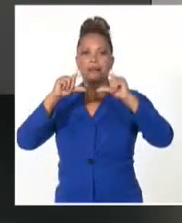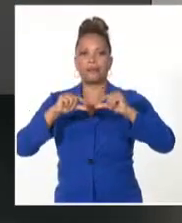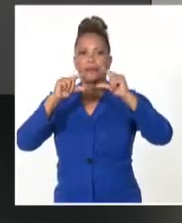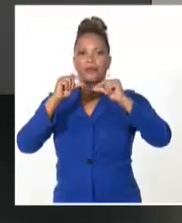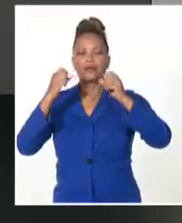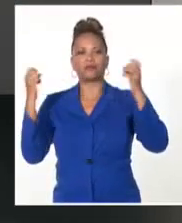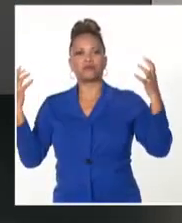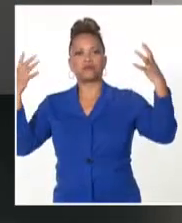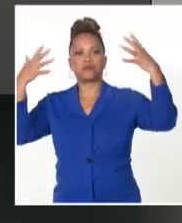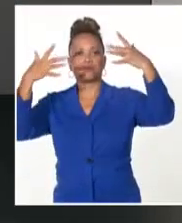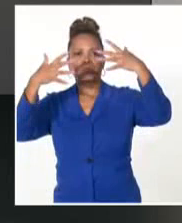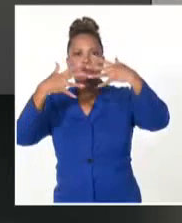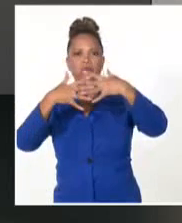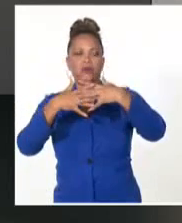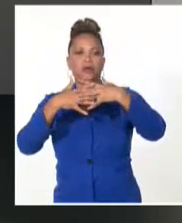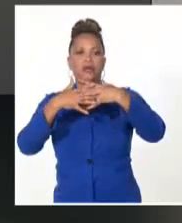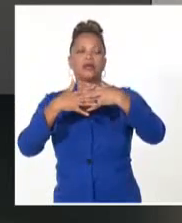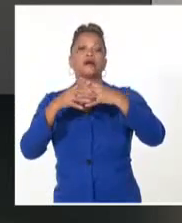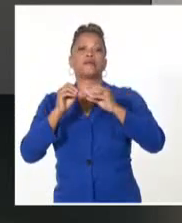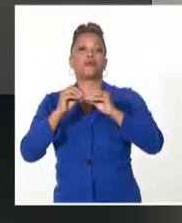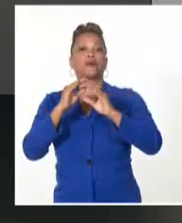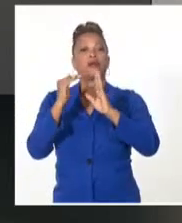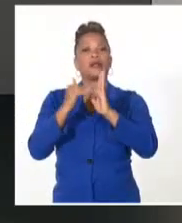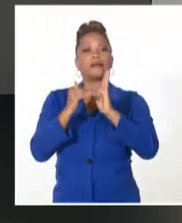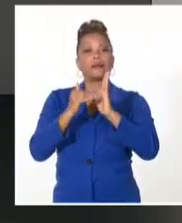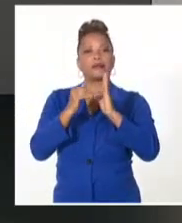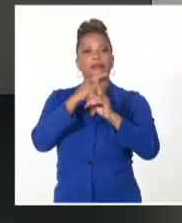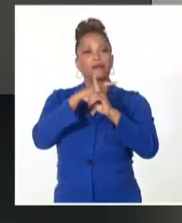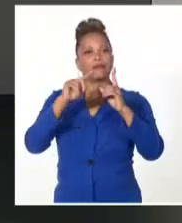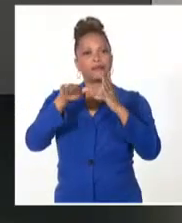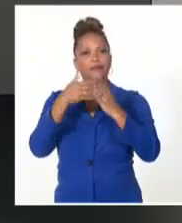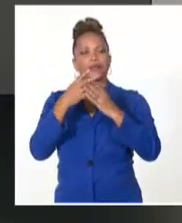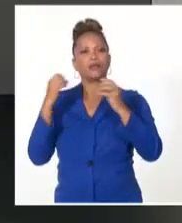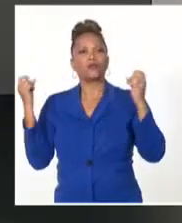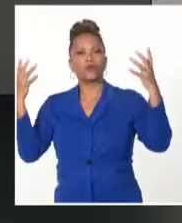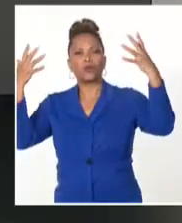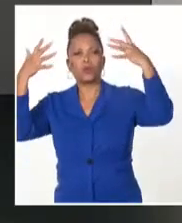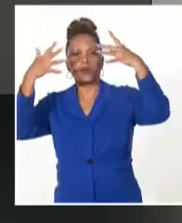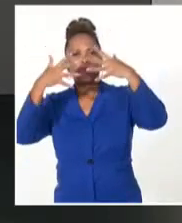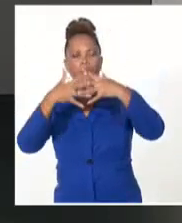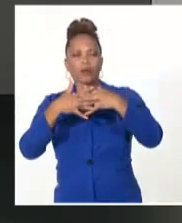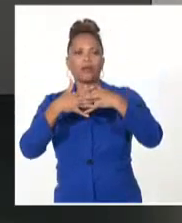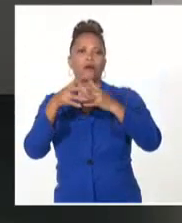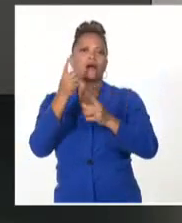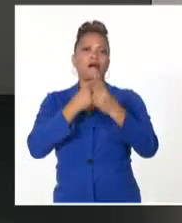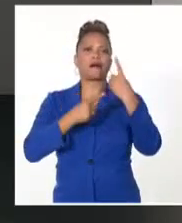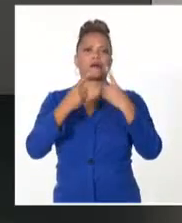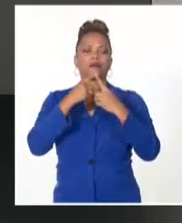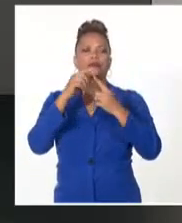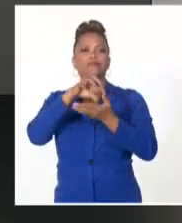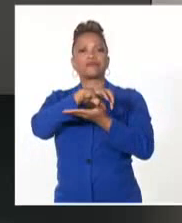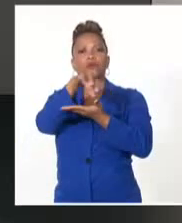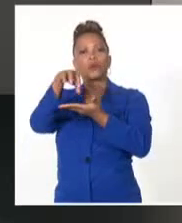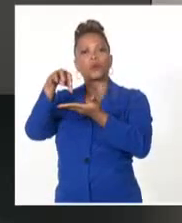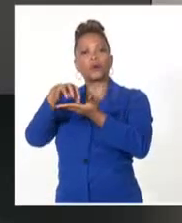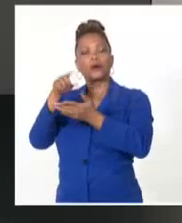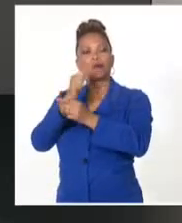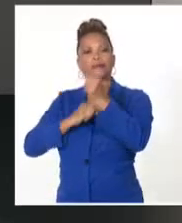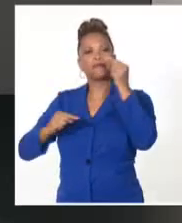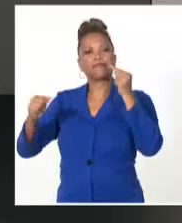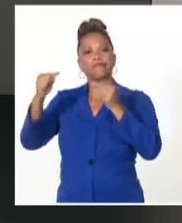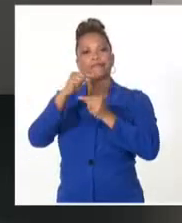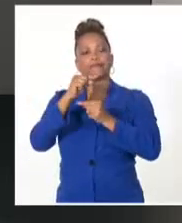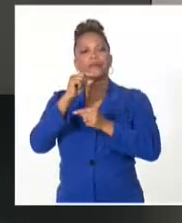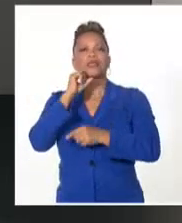territorio y desde el final de la mañana estará parcialmente nublado y se nublará en localidades del interior, principalmente en el